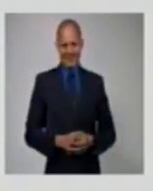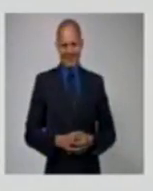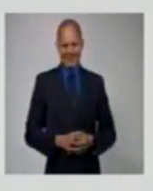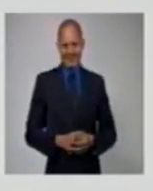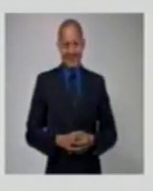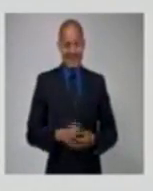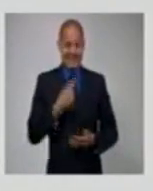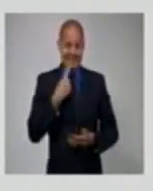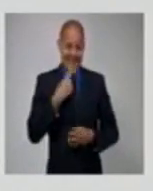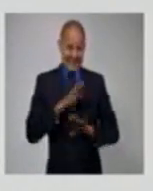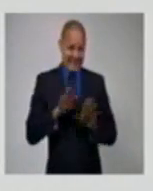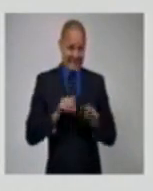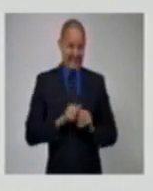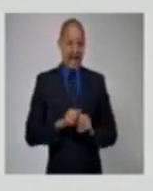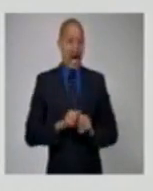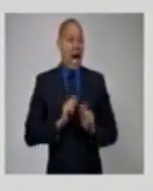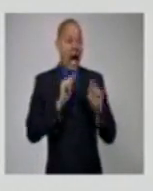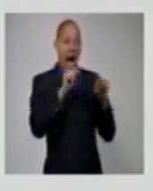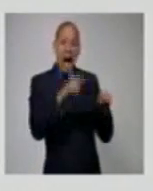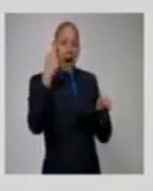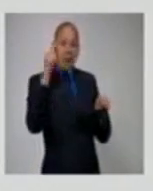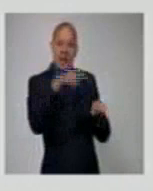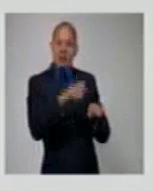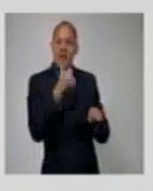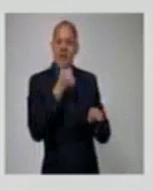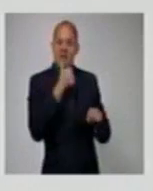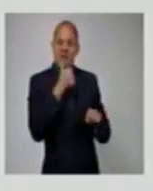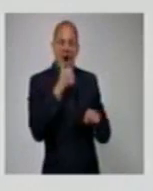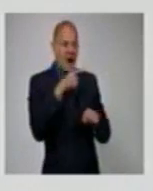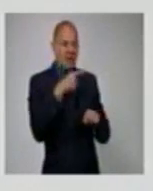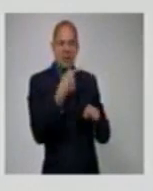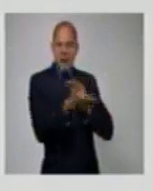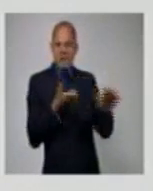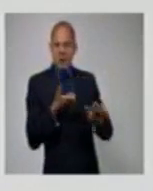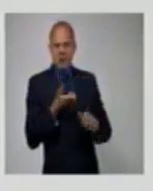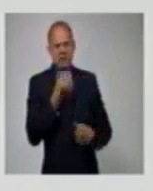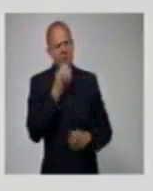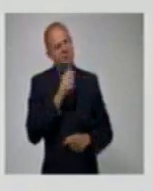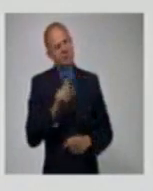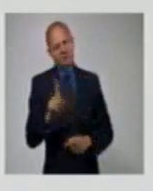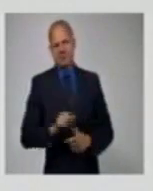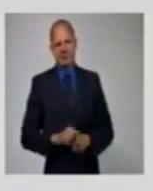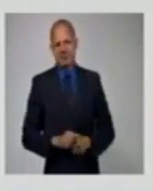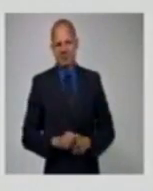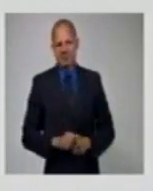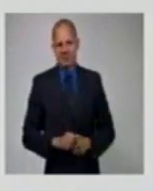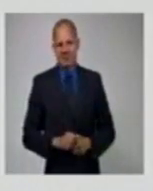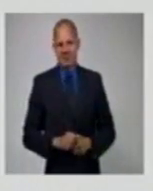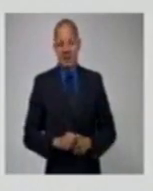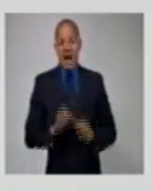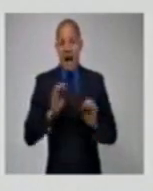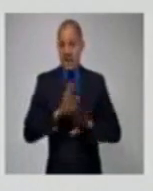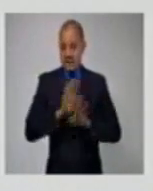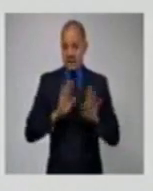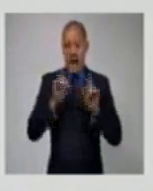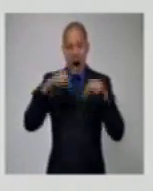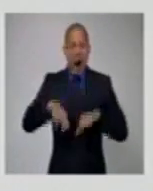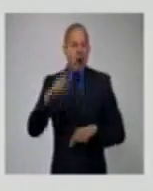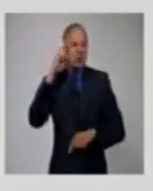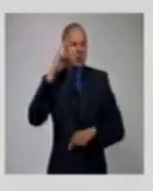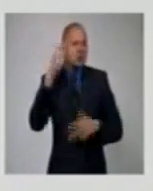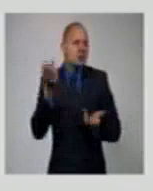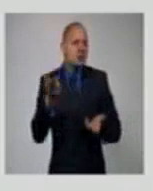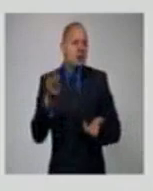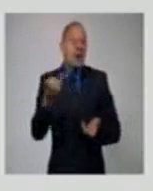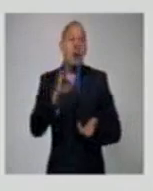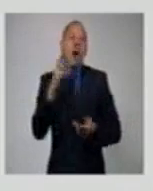ya no lo es. Claro que no. Esa es la principal claridad de este momento. Nuestro Martí hoy no es solo el